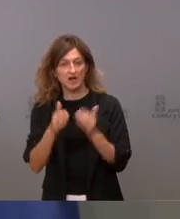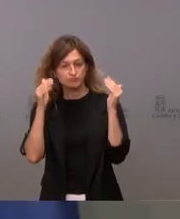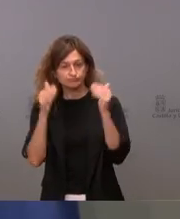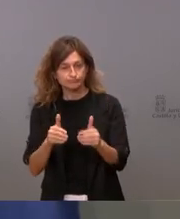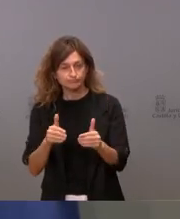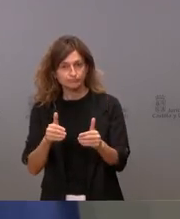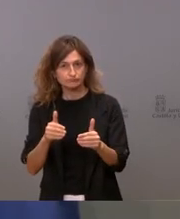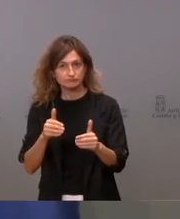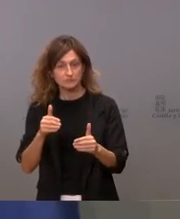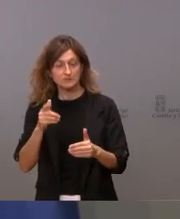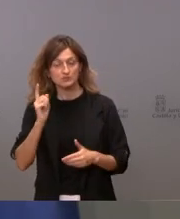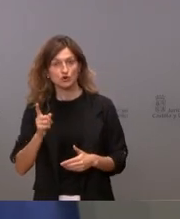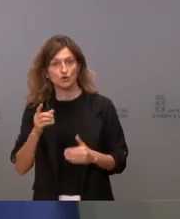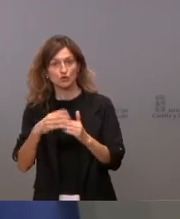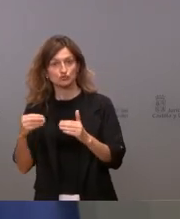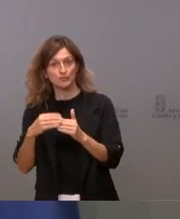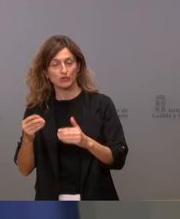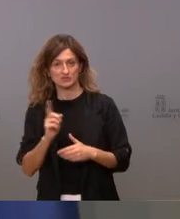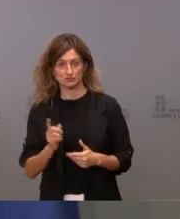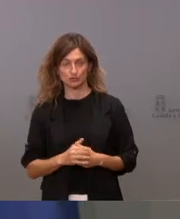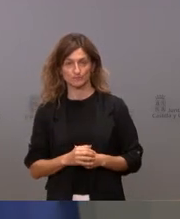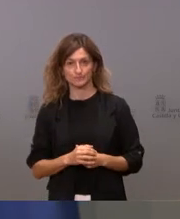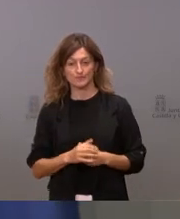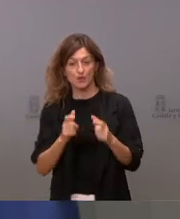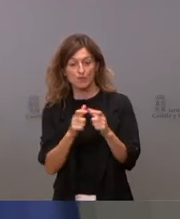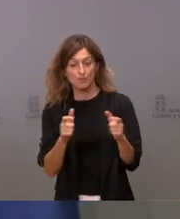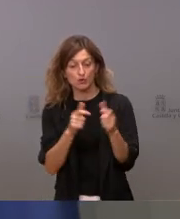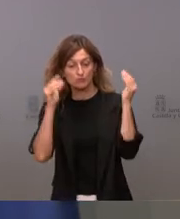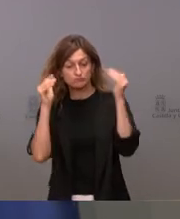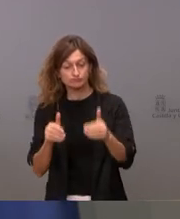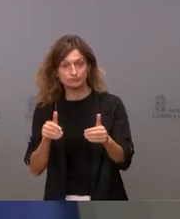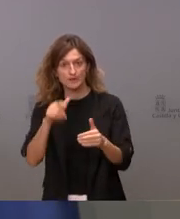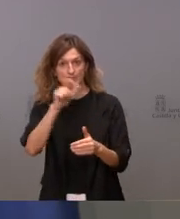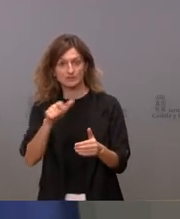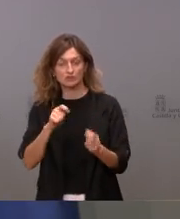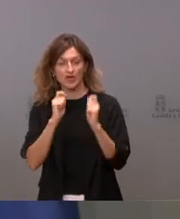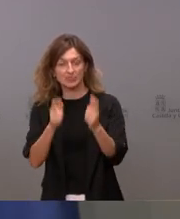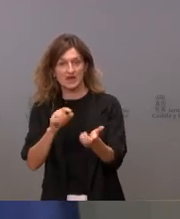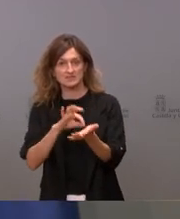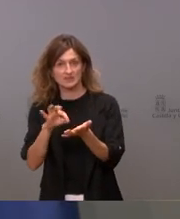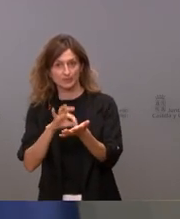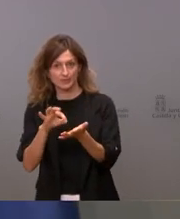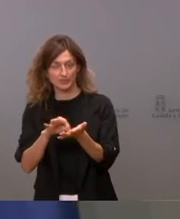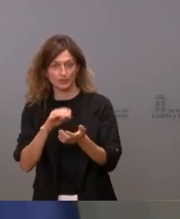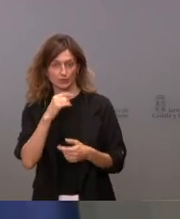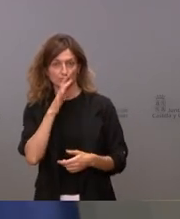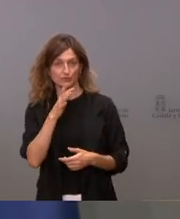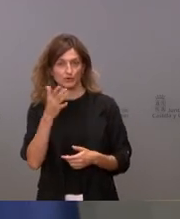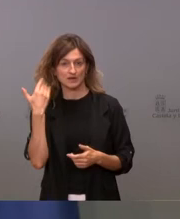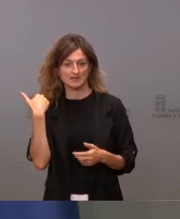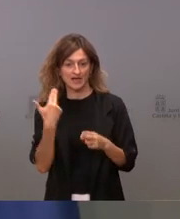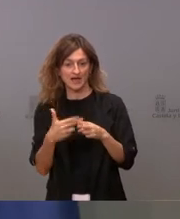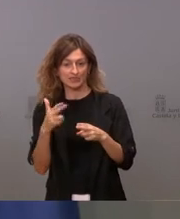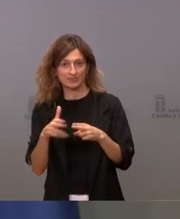fundamentalmente a los consumidores. Los bonos se dirigen a quien presta el servicio, a quien ha estado con la